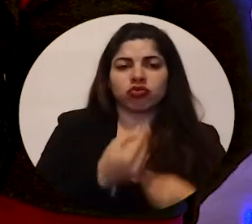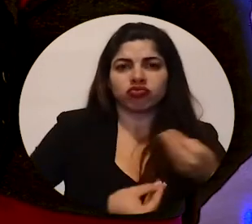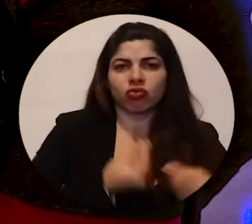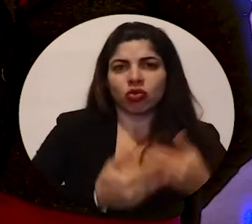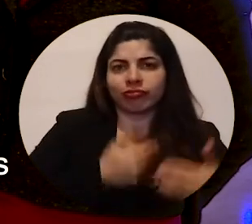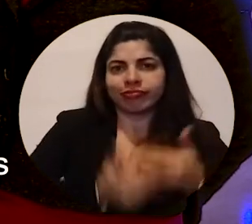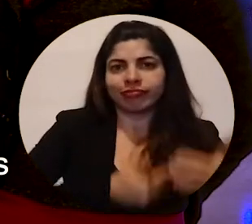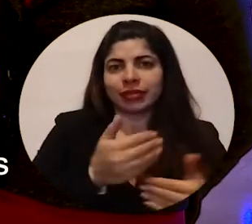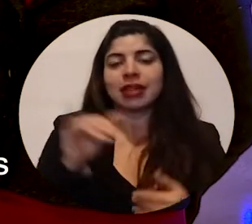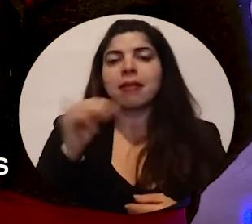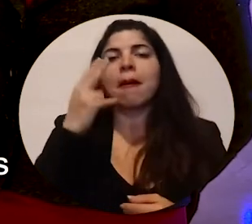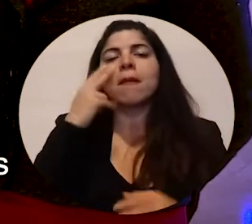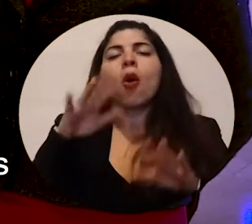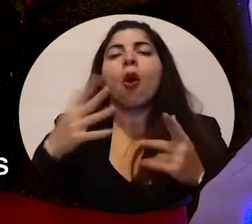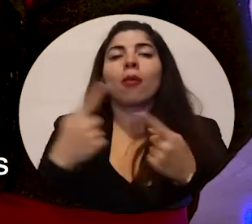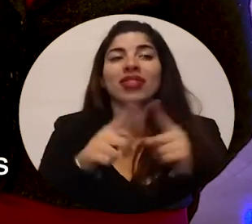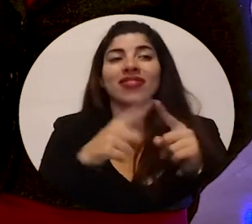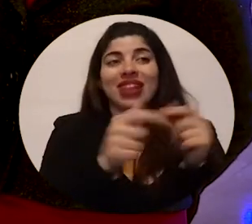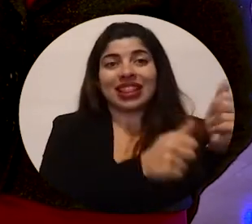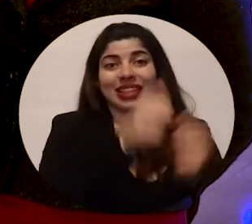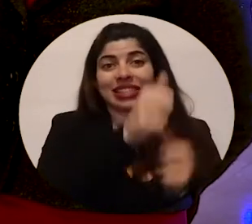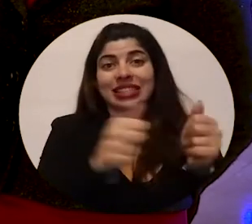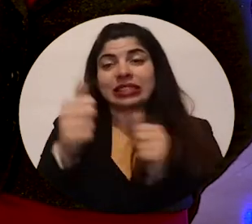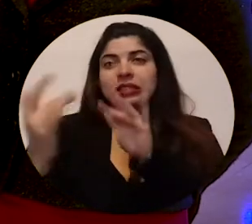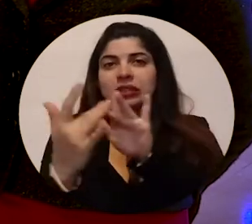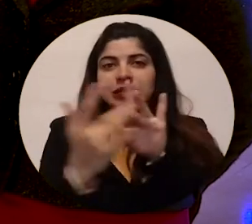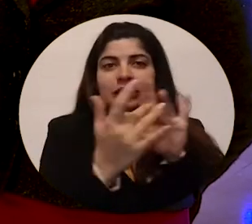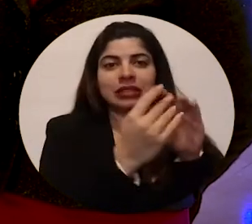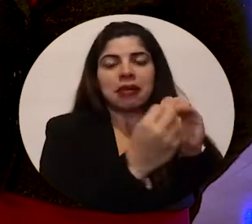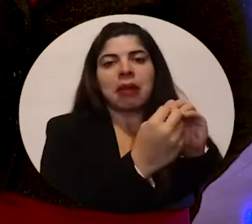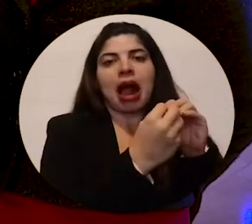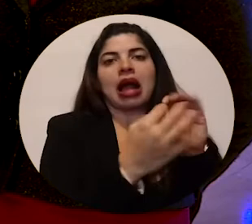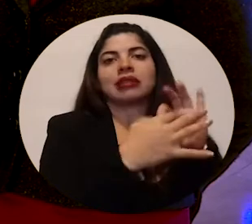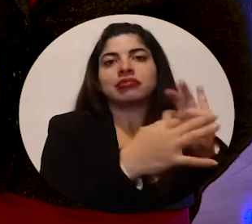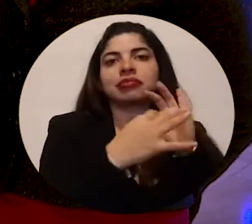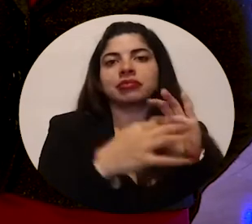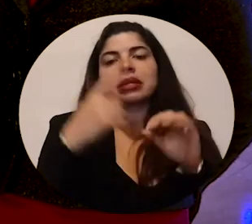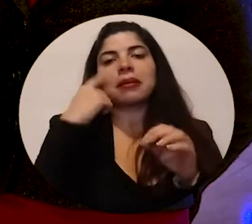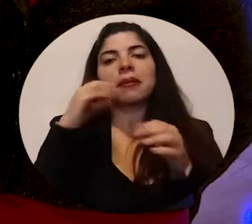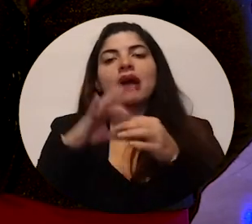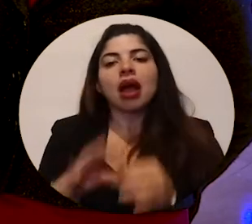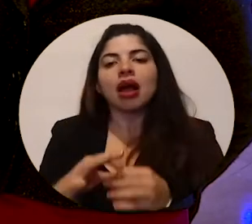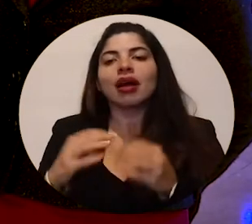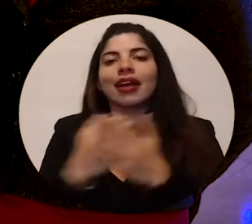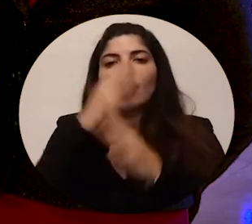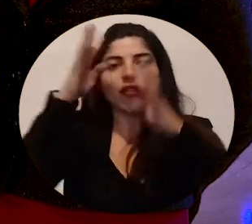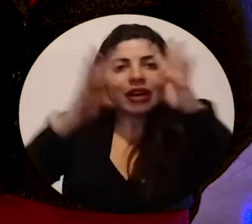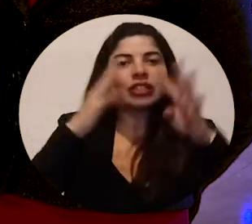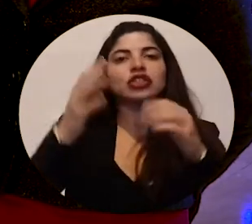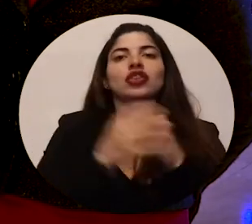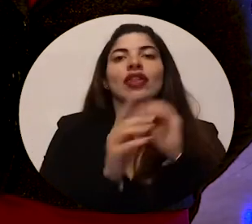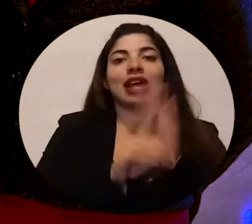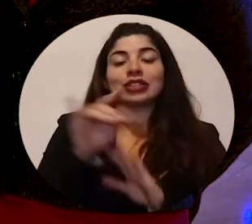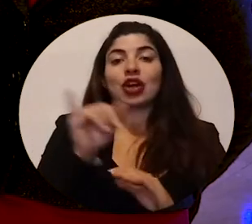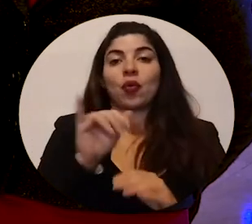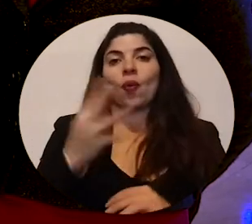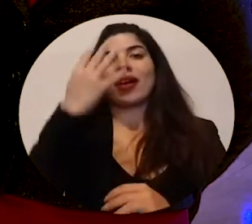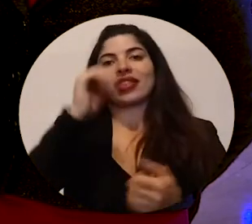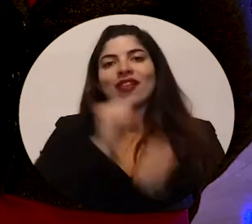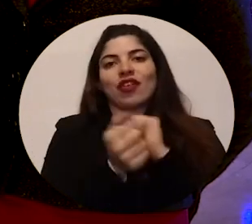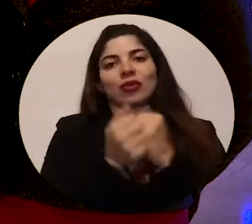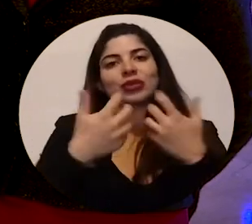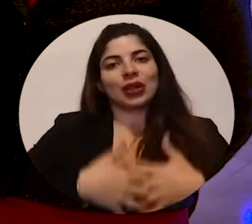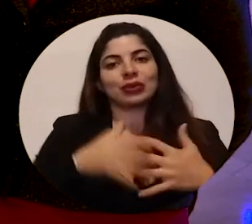importantes es ver cómo con las diferentes autoridades hemos podido construir esas alianzas para temas de innovación y desarrollo de la Cuarta Revolución Industrial, como lo